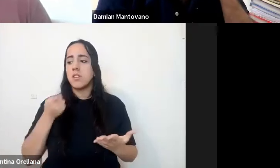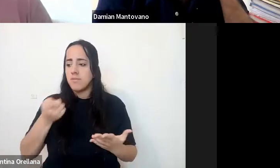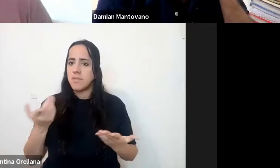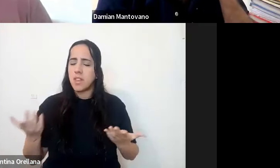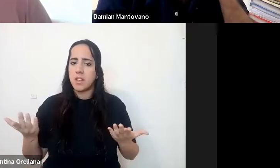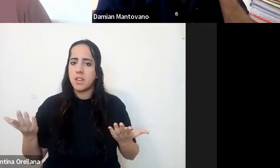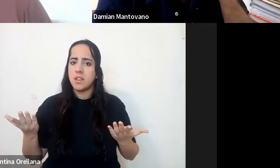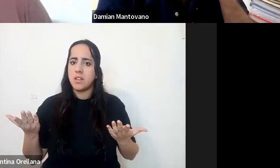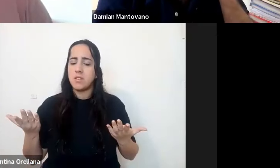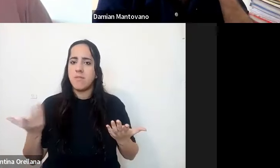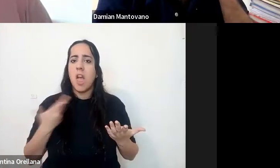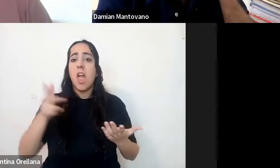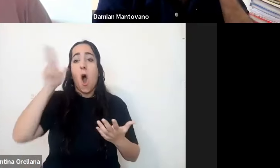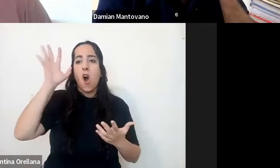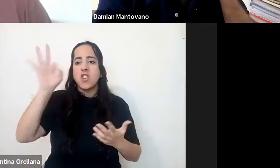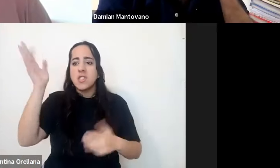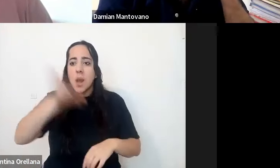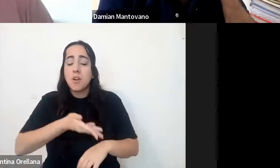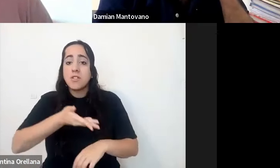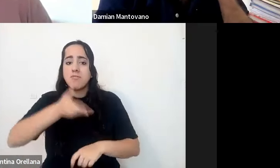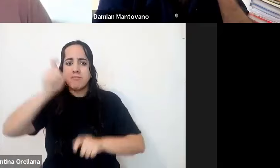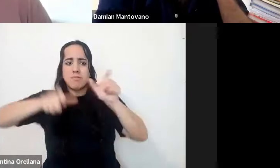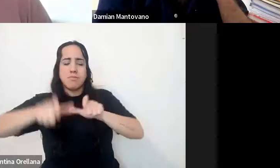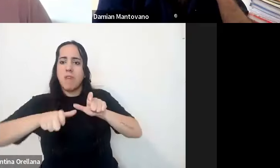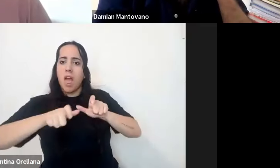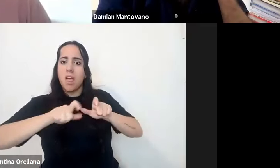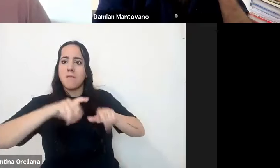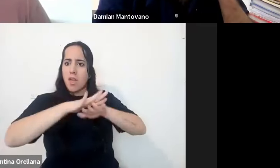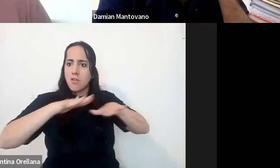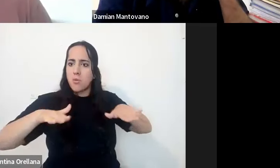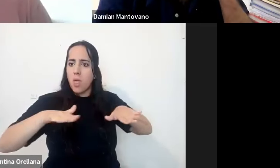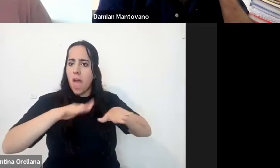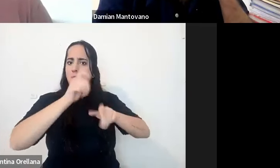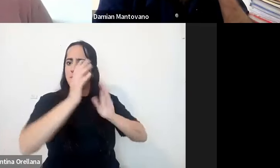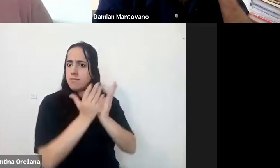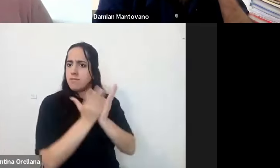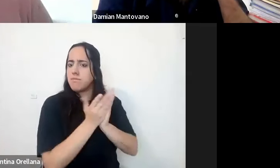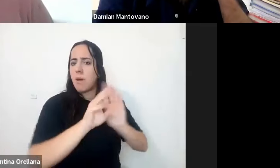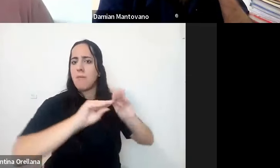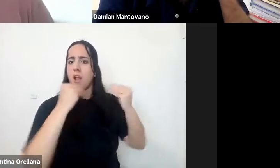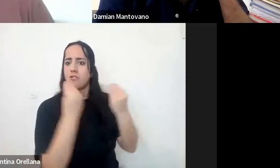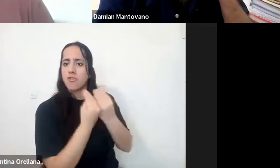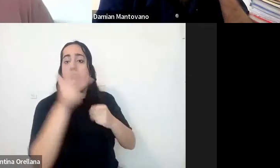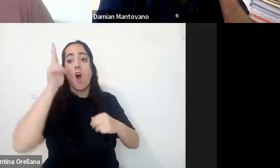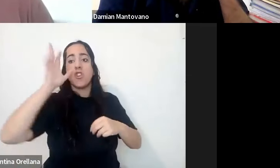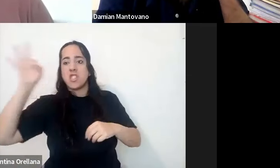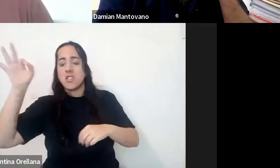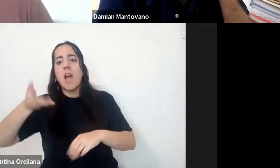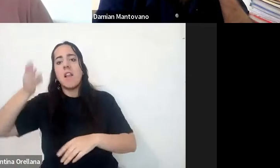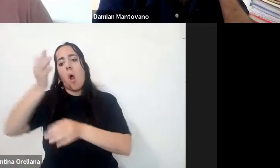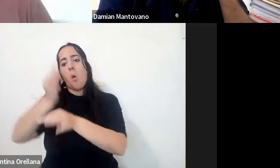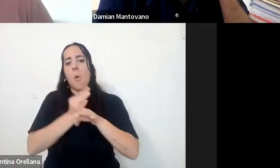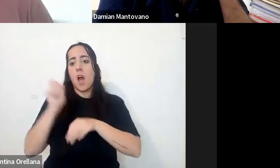80% de estudiantes en las escuelas comunes y el resto en establecimientos